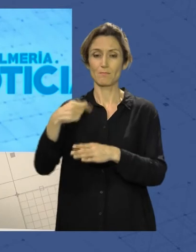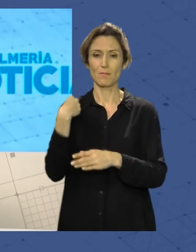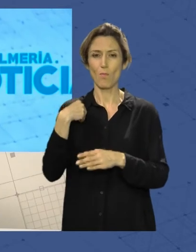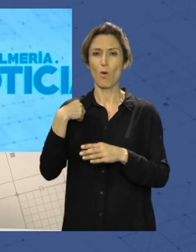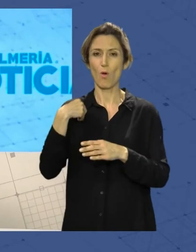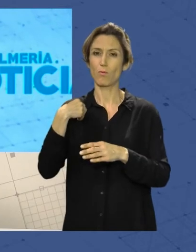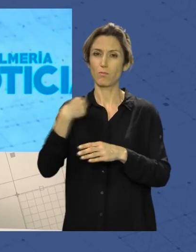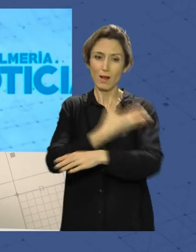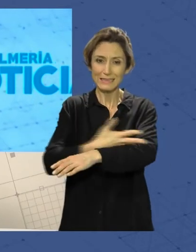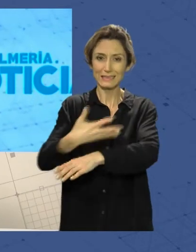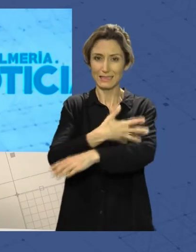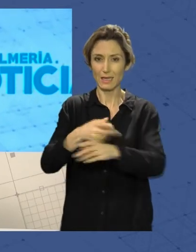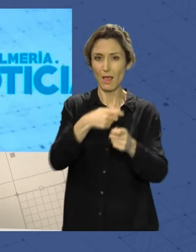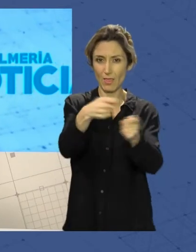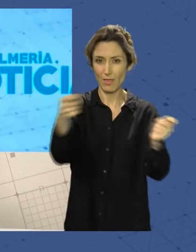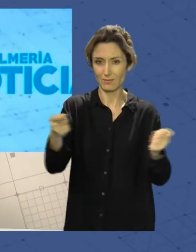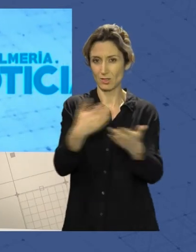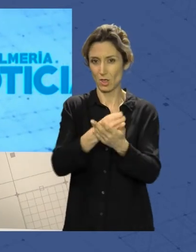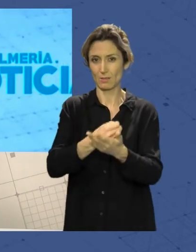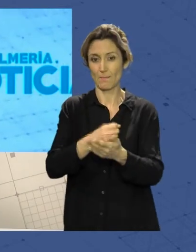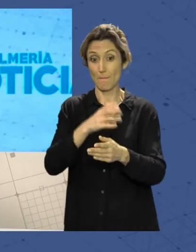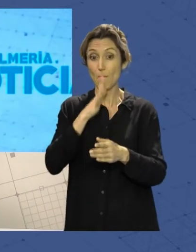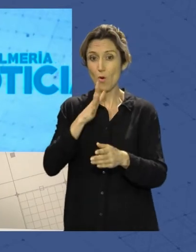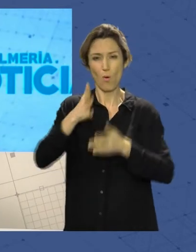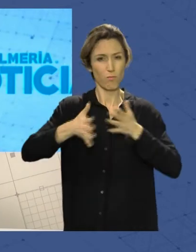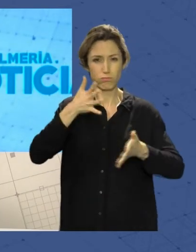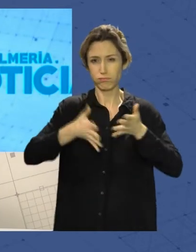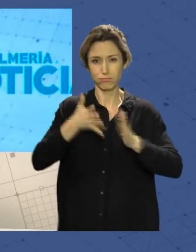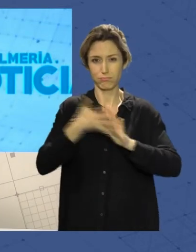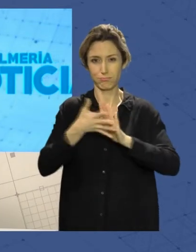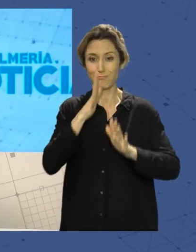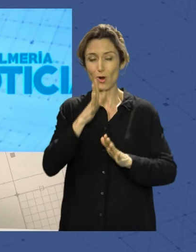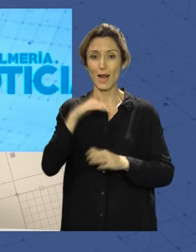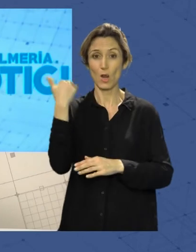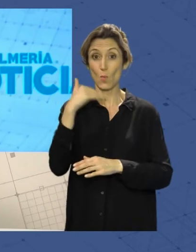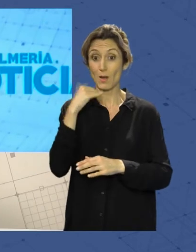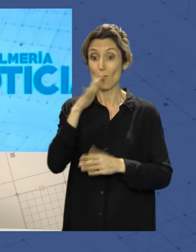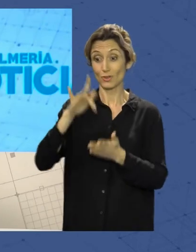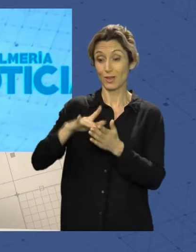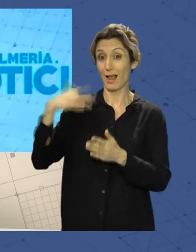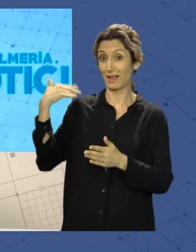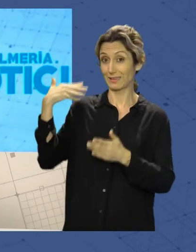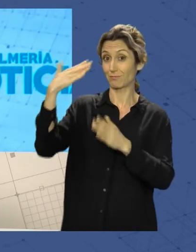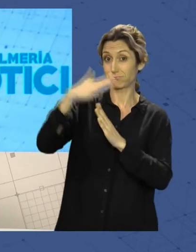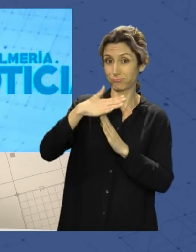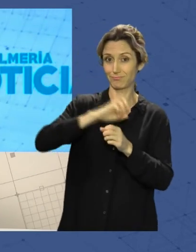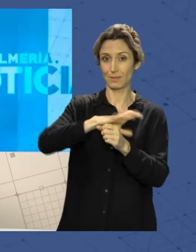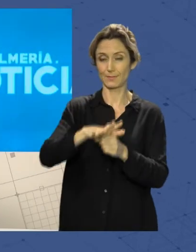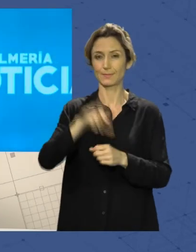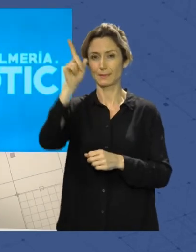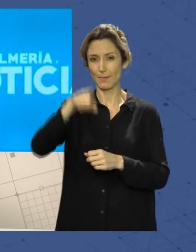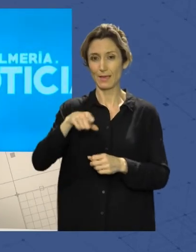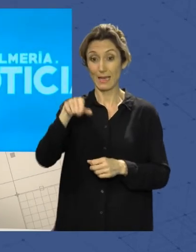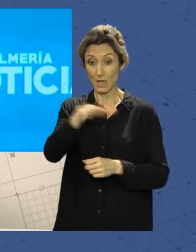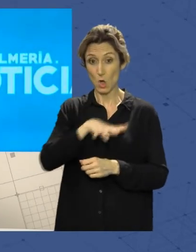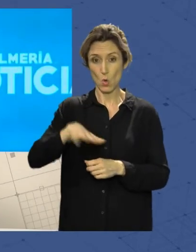de Sangre y Plasma, un evento que se retoma, que se recupera tras lo más crudo de la pandemia. También tenía lugar, en este caso, la